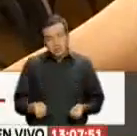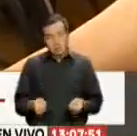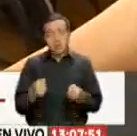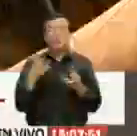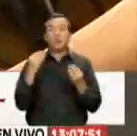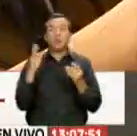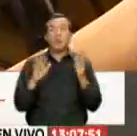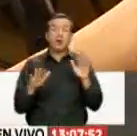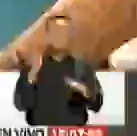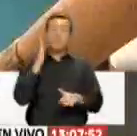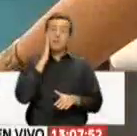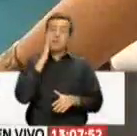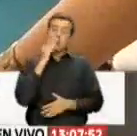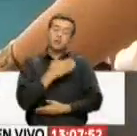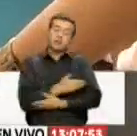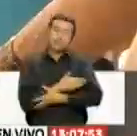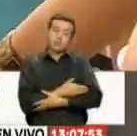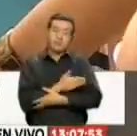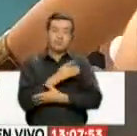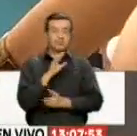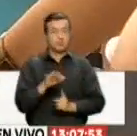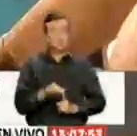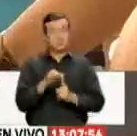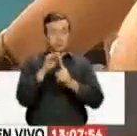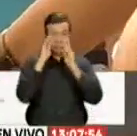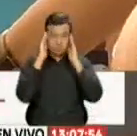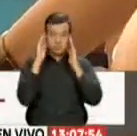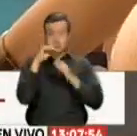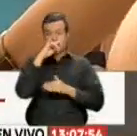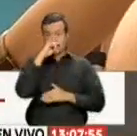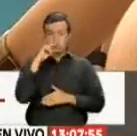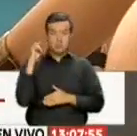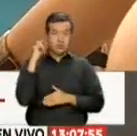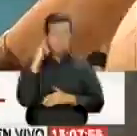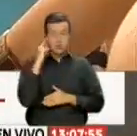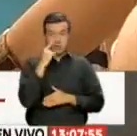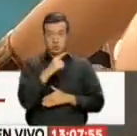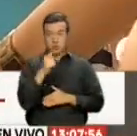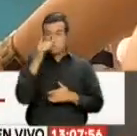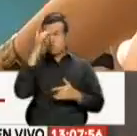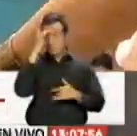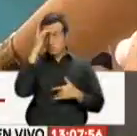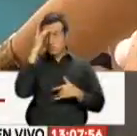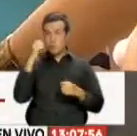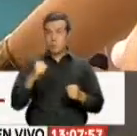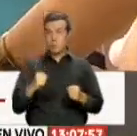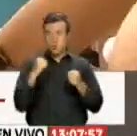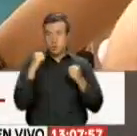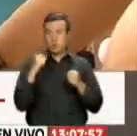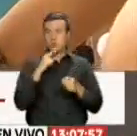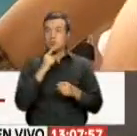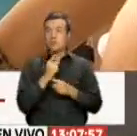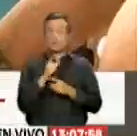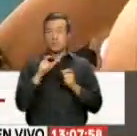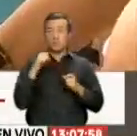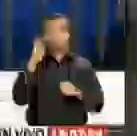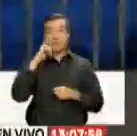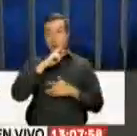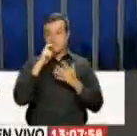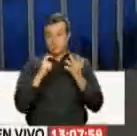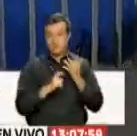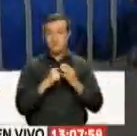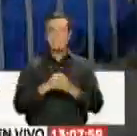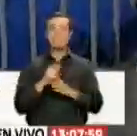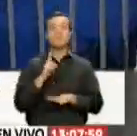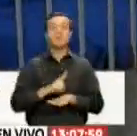mamitas tienen que cargar a sus niños. Prioritaria justamente porque va a dirigir a niños con esta enfermedad catastrófica, quienes más lo necesitan.